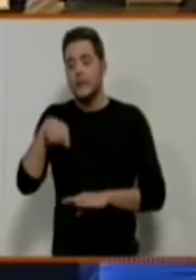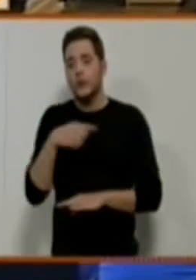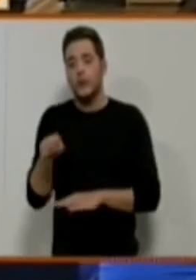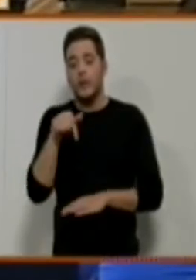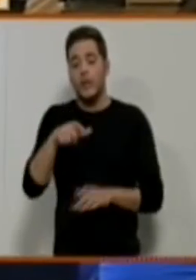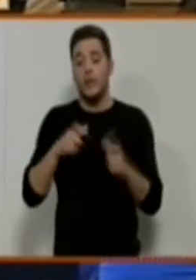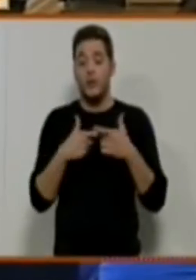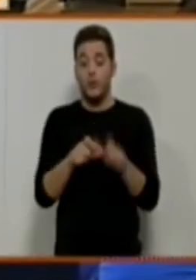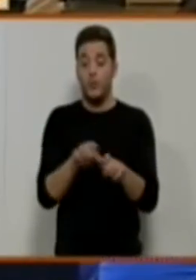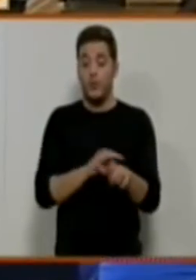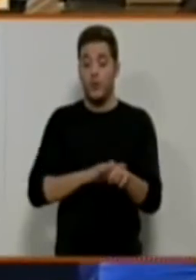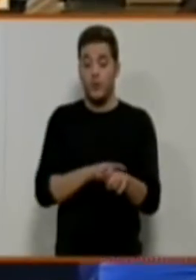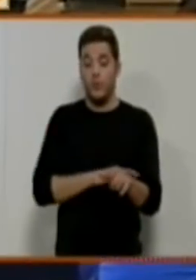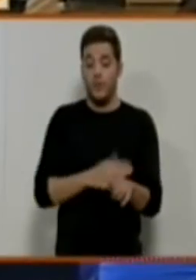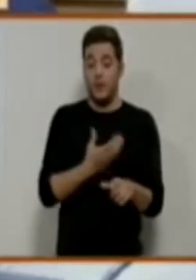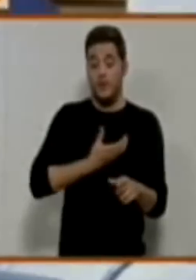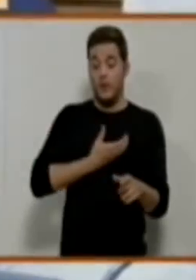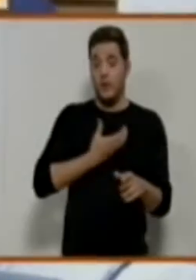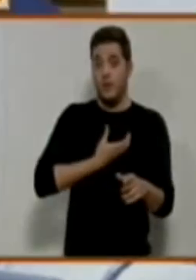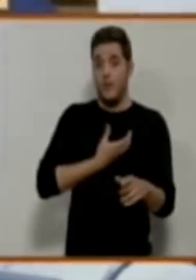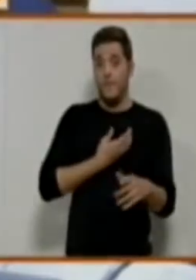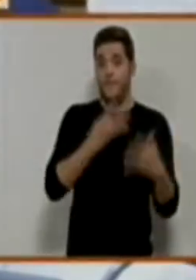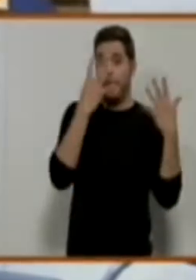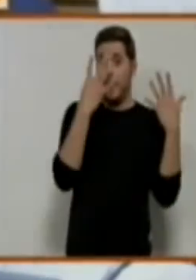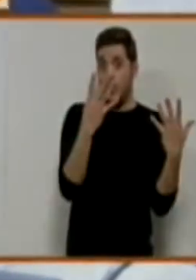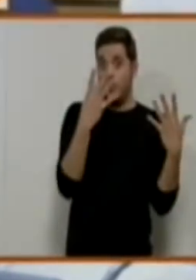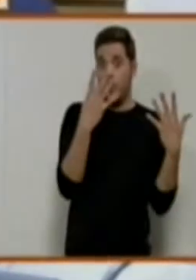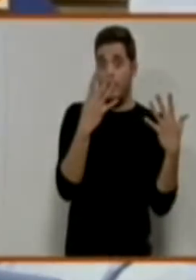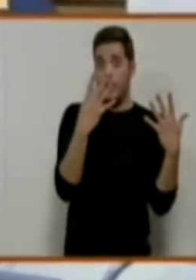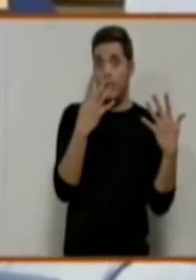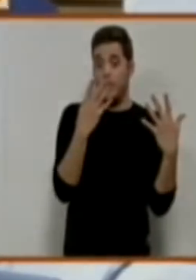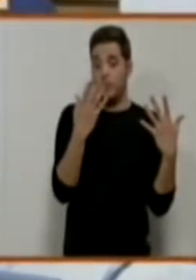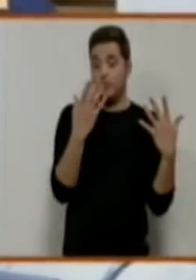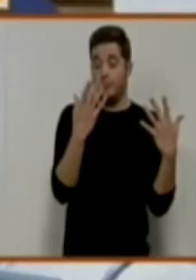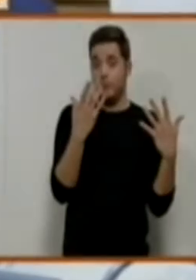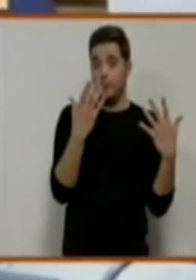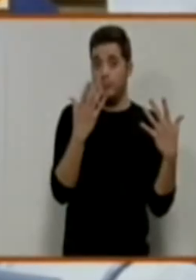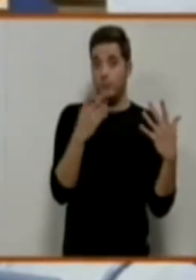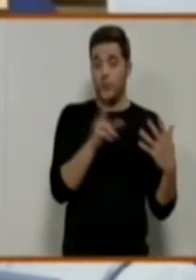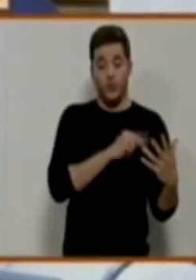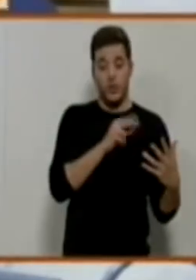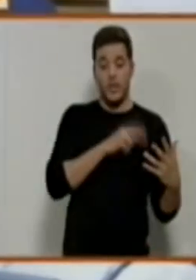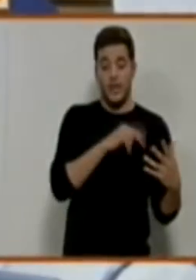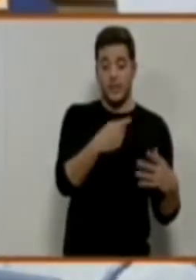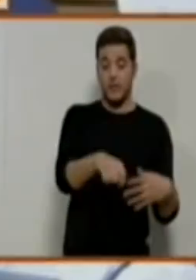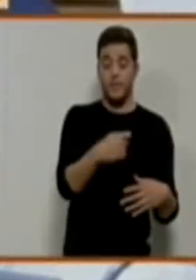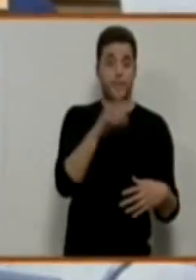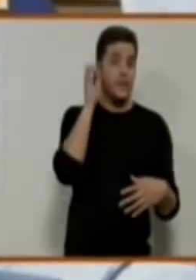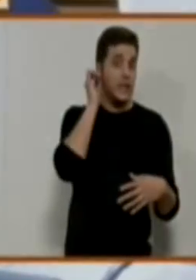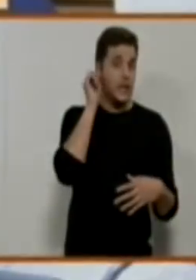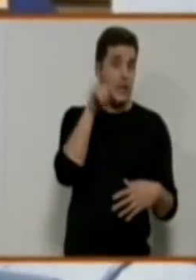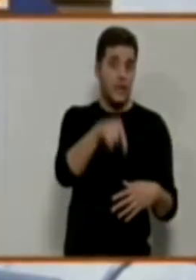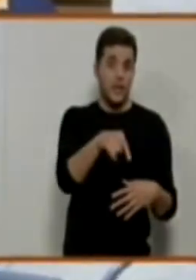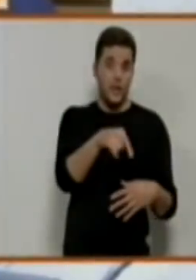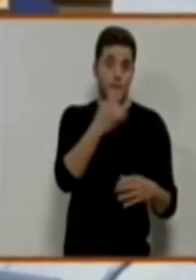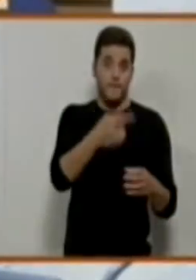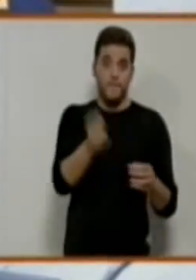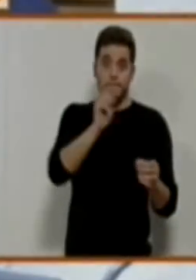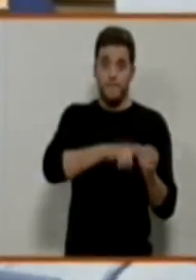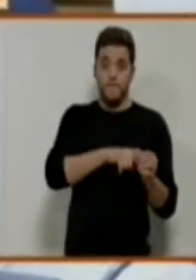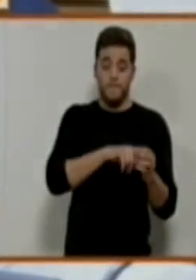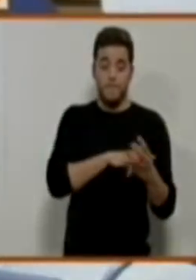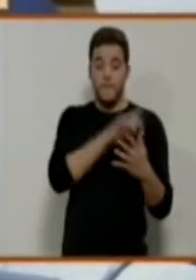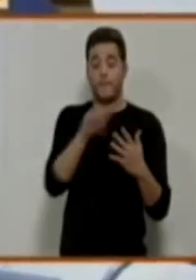local, estamos los nueve concejales del equipo de gobierno, bajo la presidencia de la alcaldesa, más luego un representante